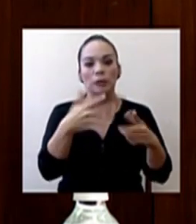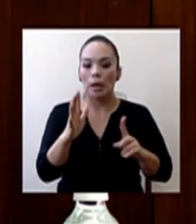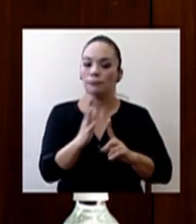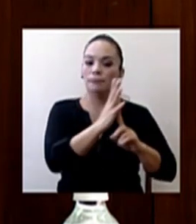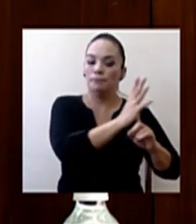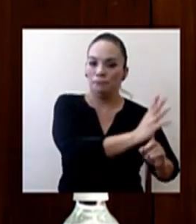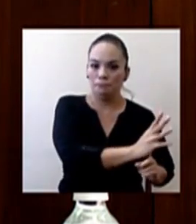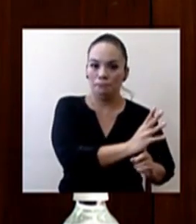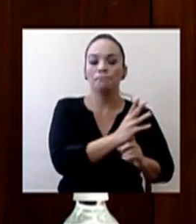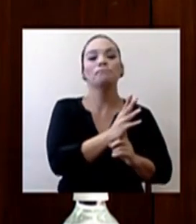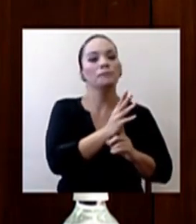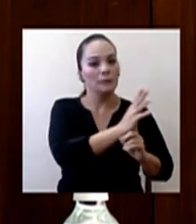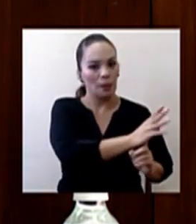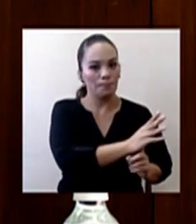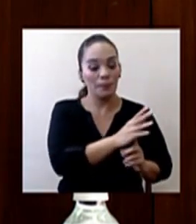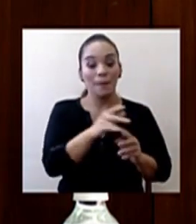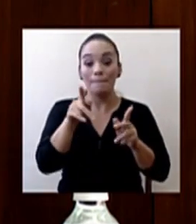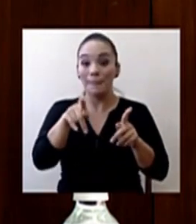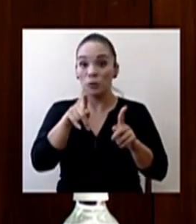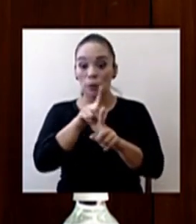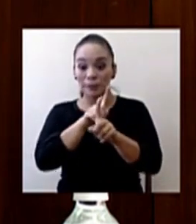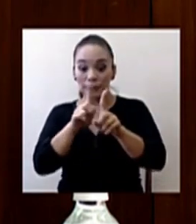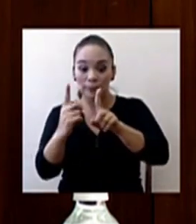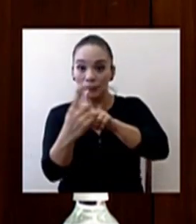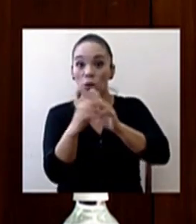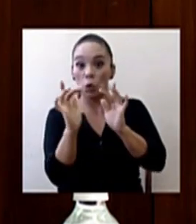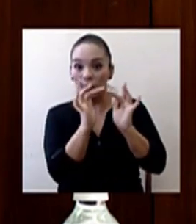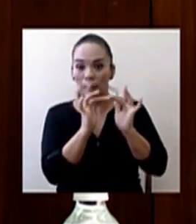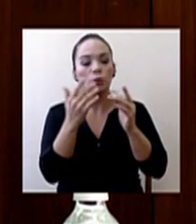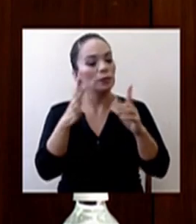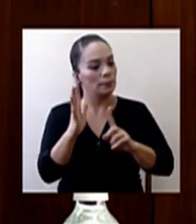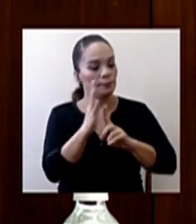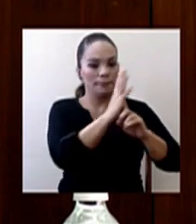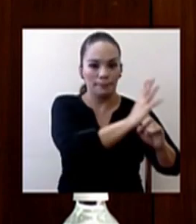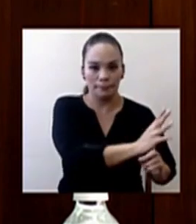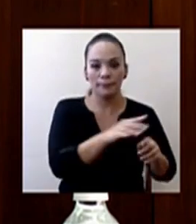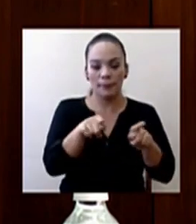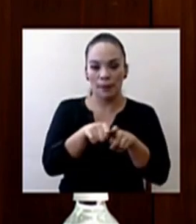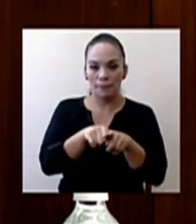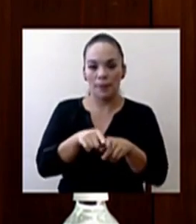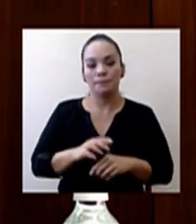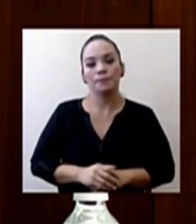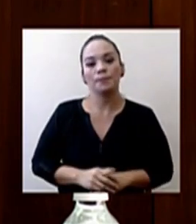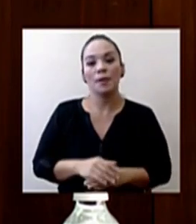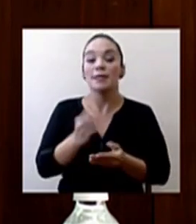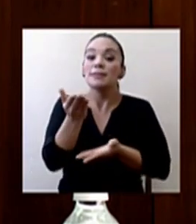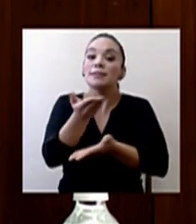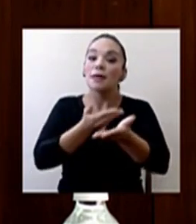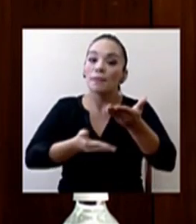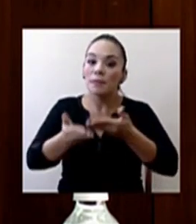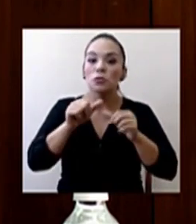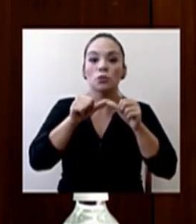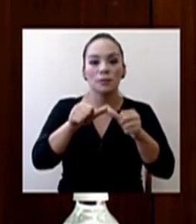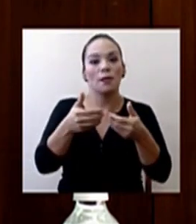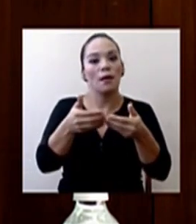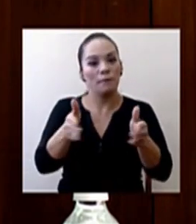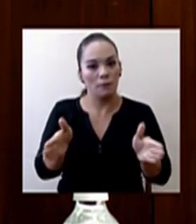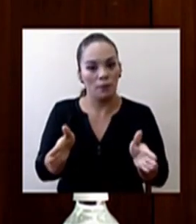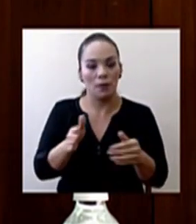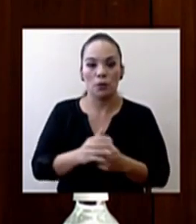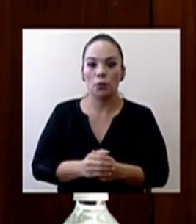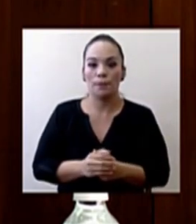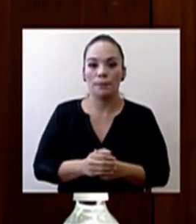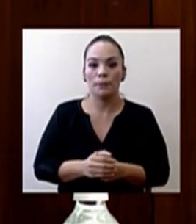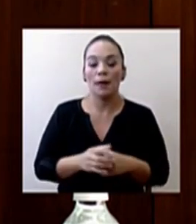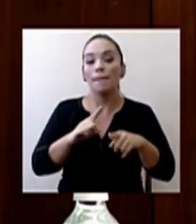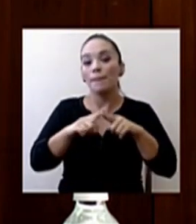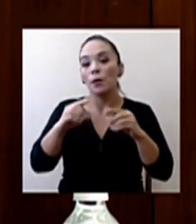Y todos los contactos de esas personas también fueron aislados. El servicio sigue abierto, pero